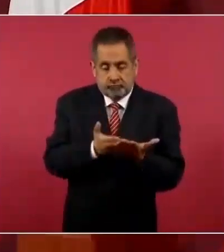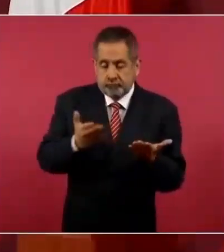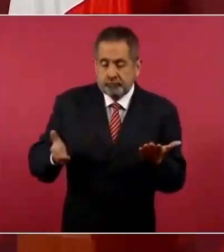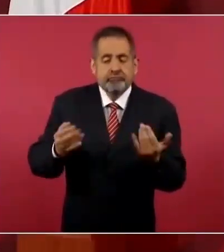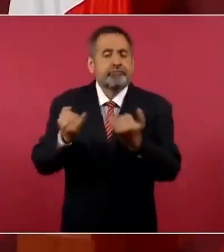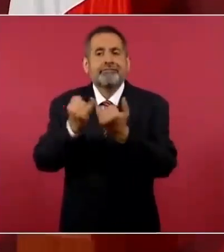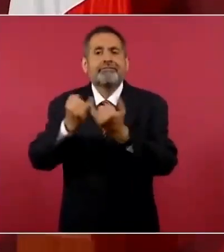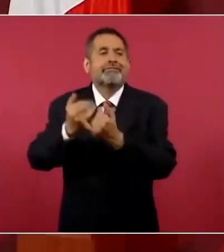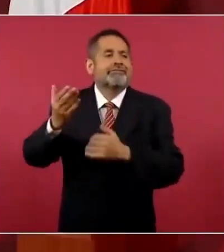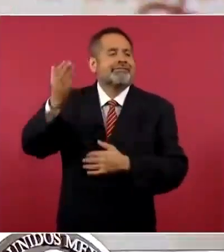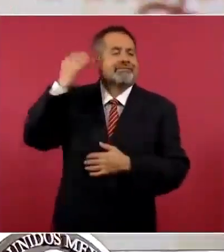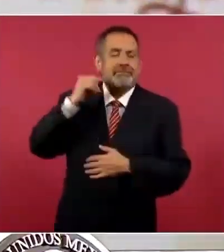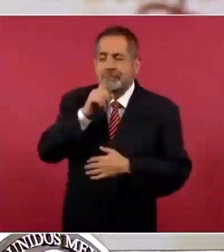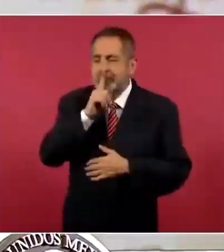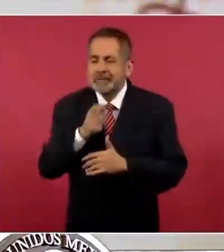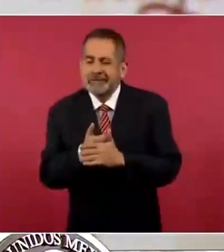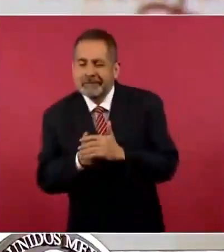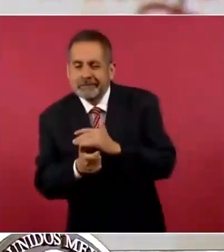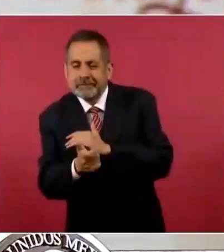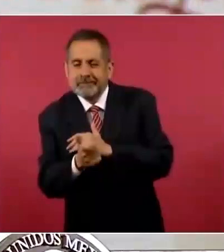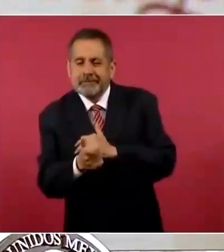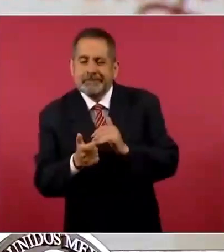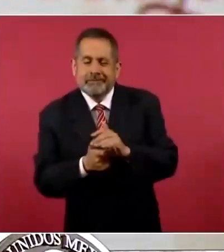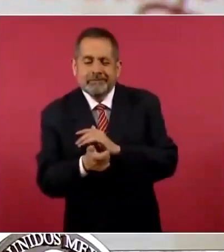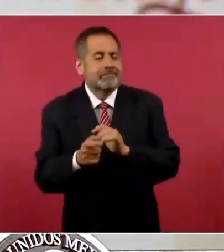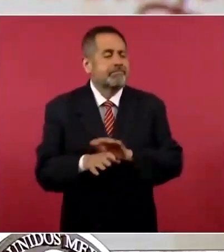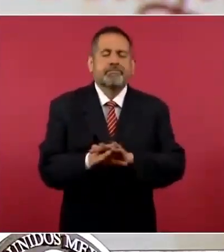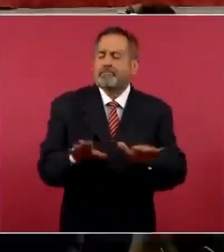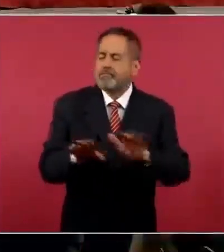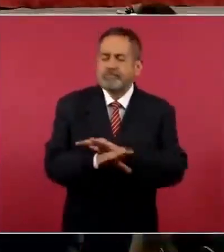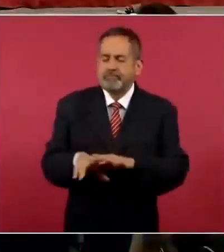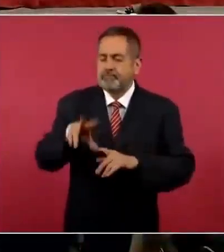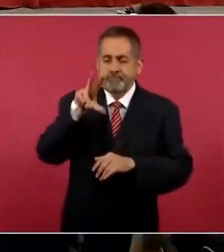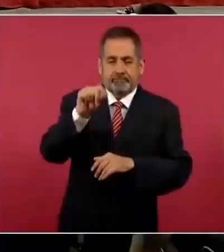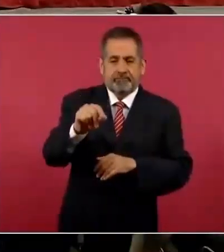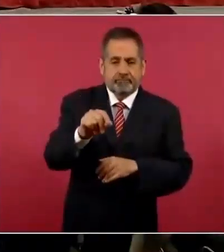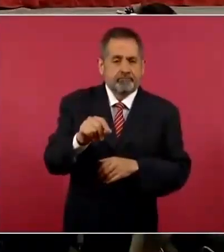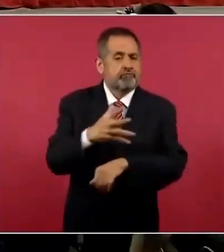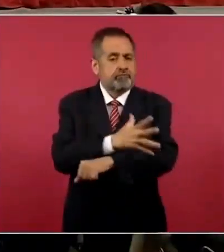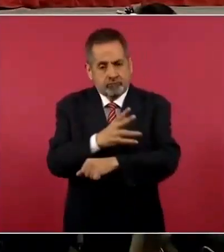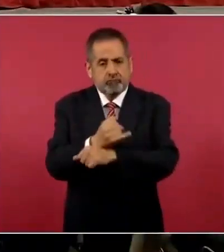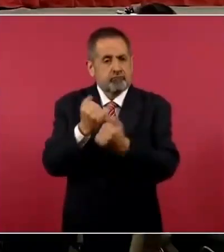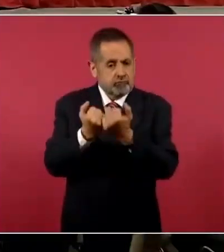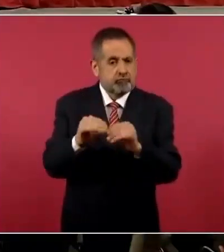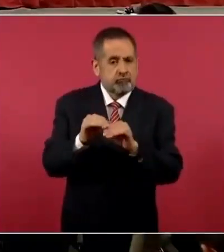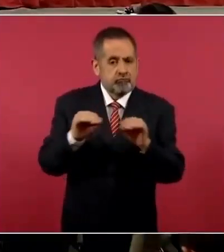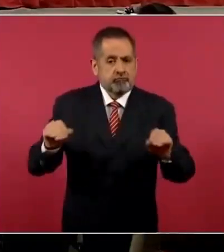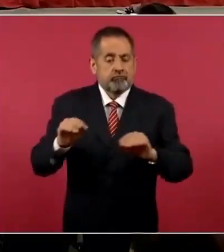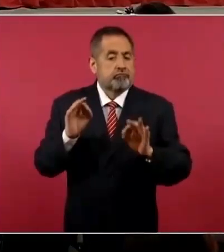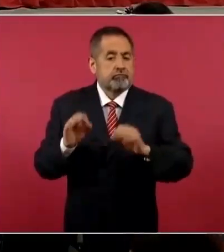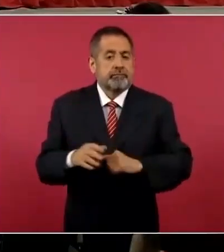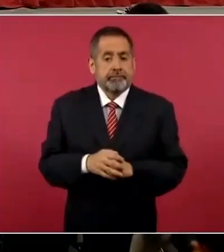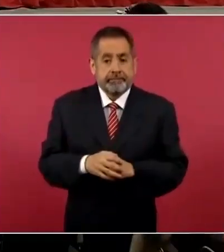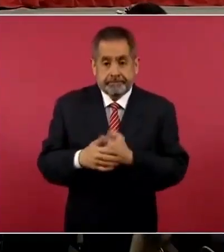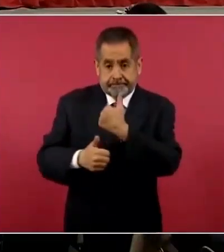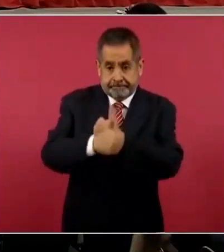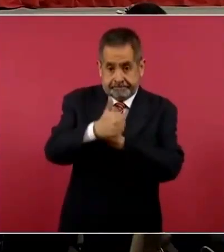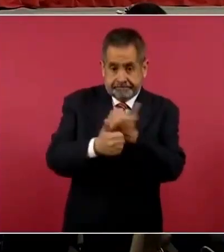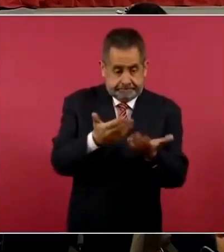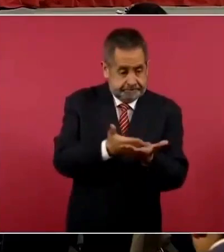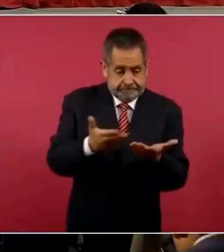antes, que todo se arreglaba por debajo de la mesa. Sin embargo, la licitación se